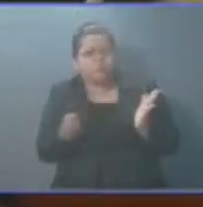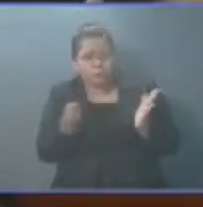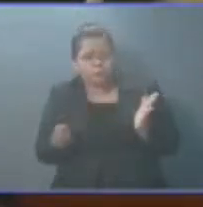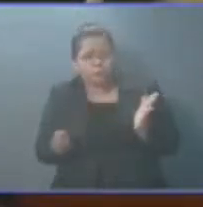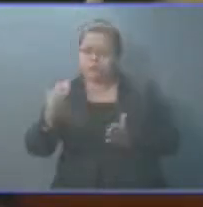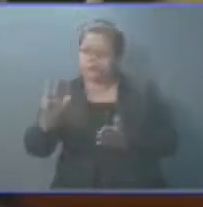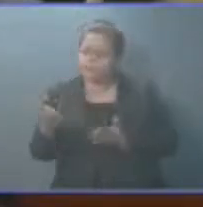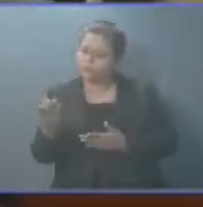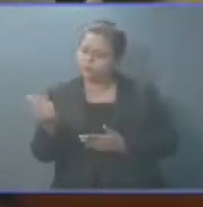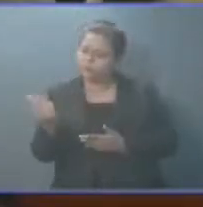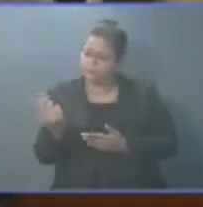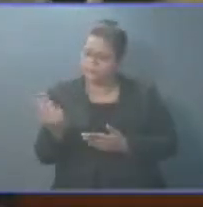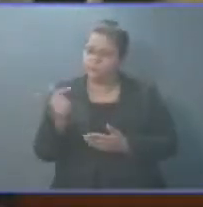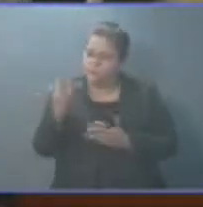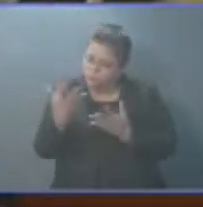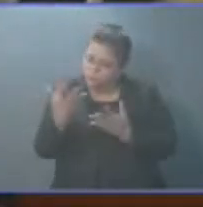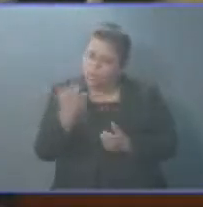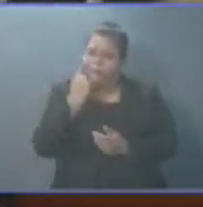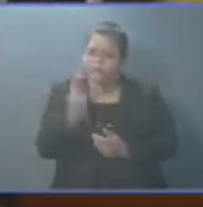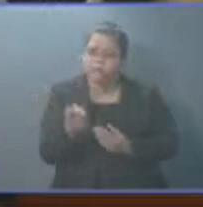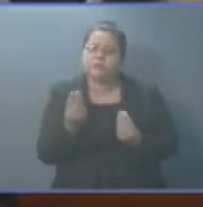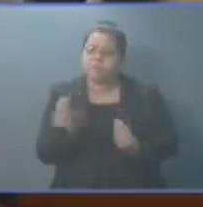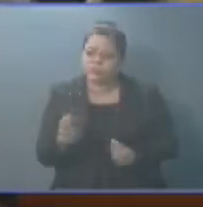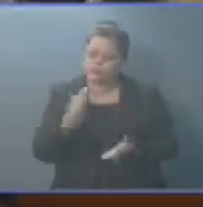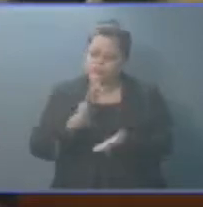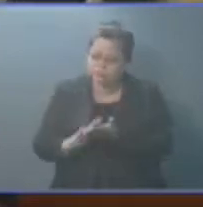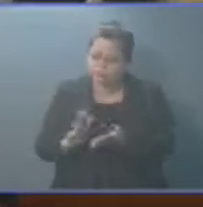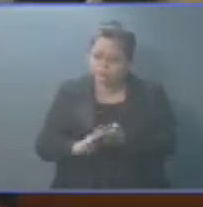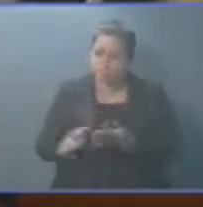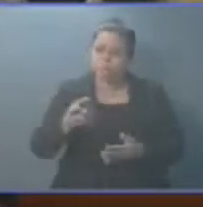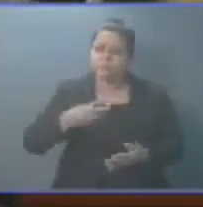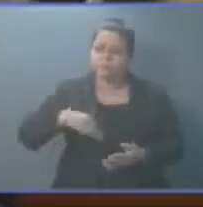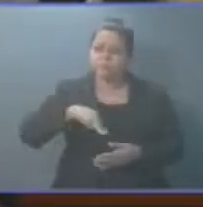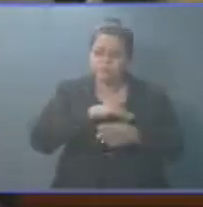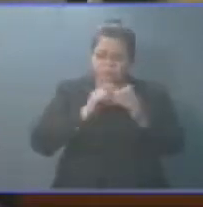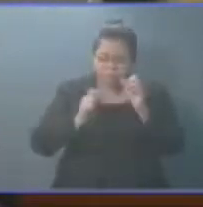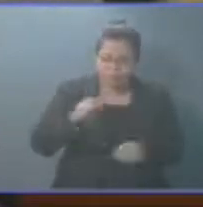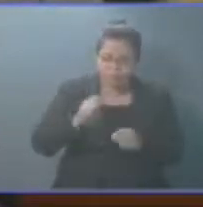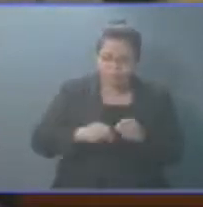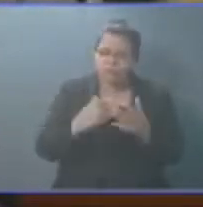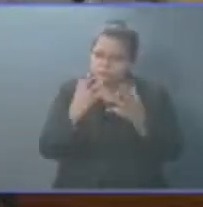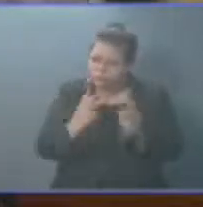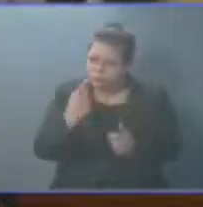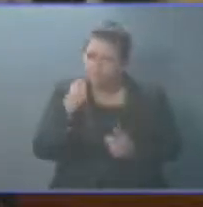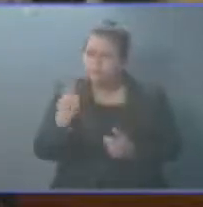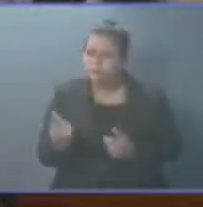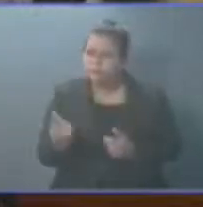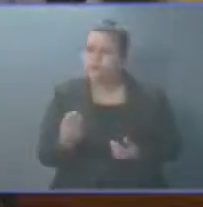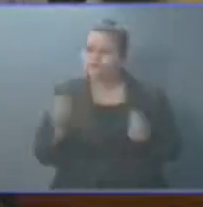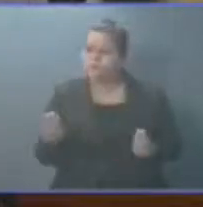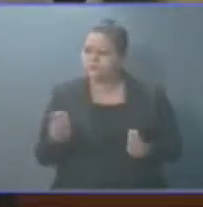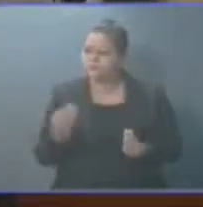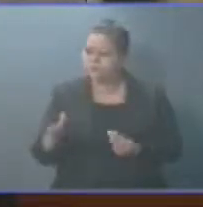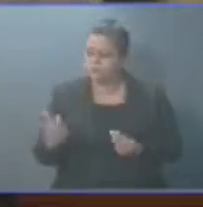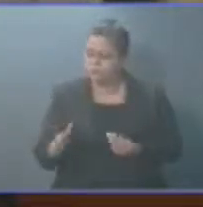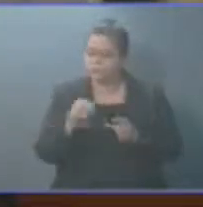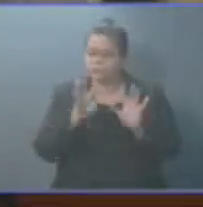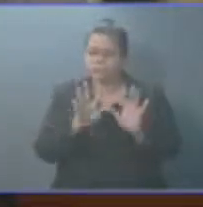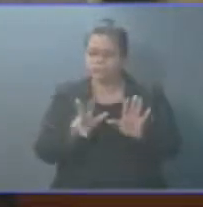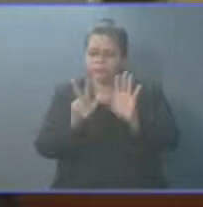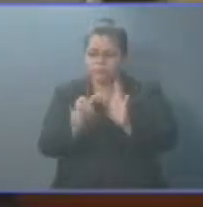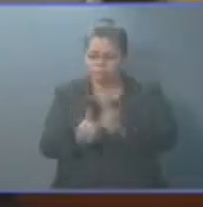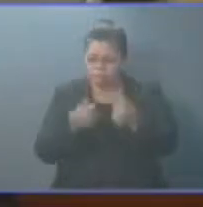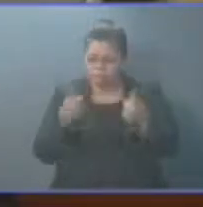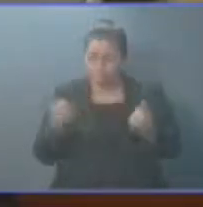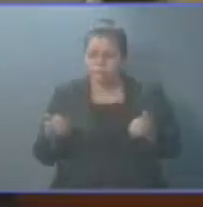fondos. Ahí queremos ver cómo es que se va a gastar esta parte en el Ministerio de Agricultura. Ahí queremos ver cómo se va a gastar estos 18 millones